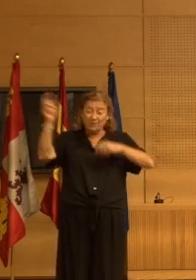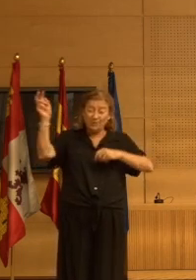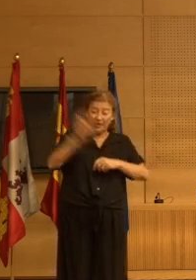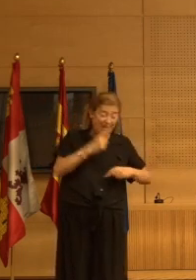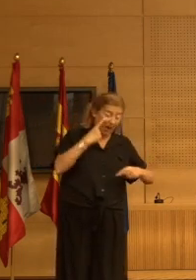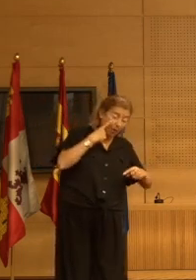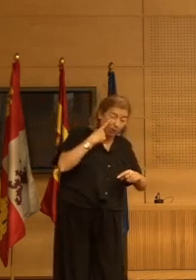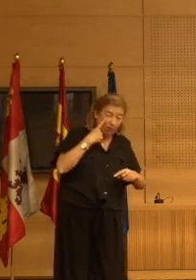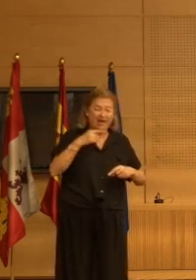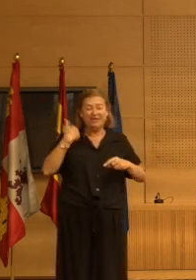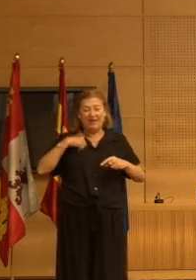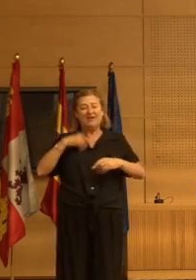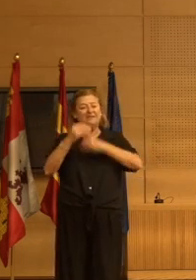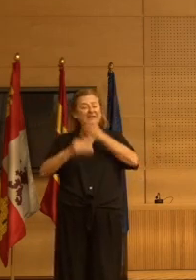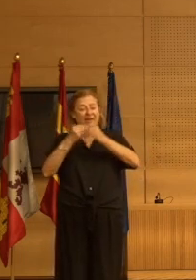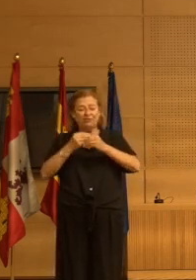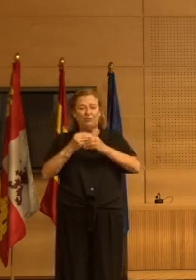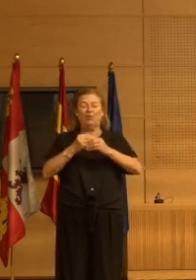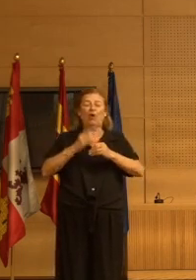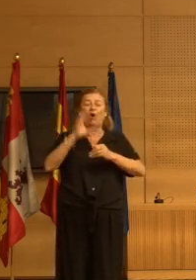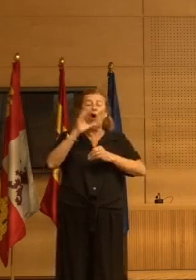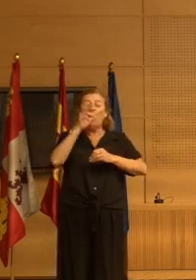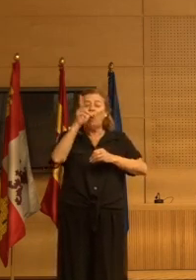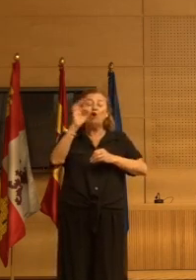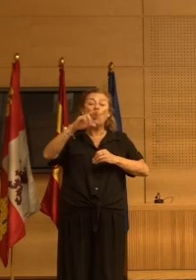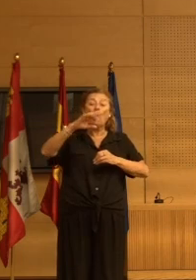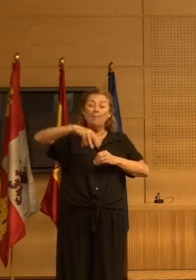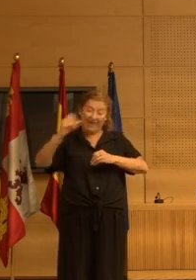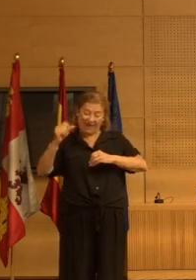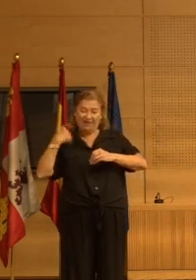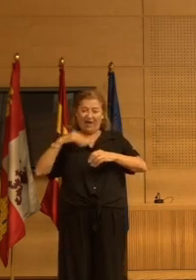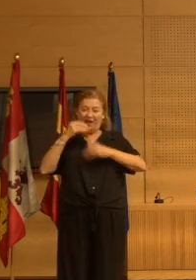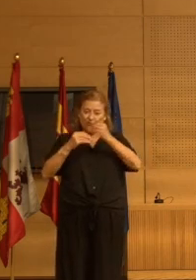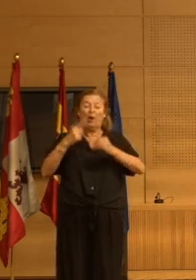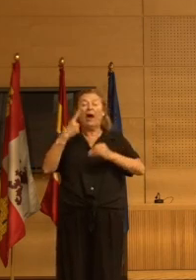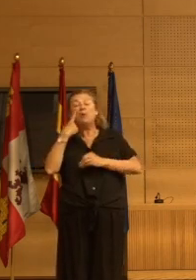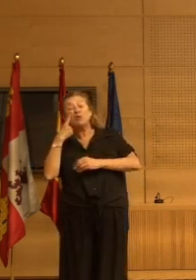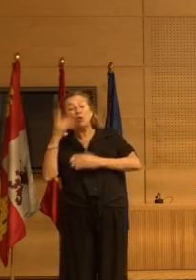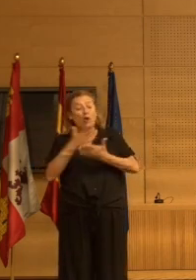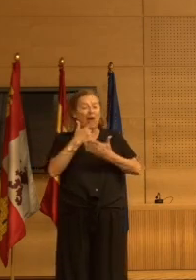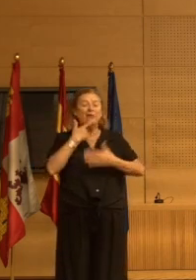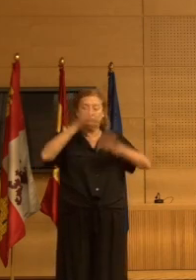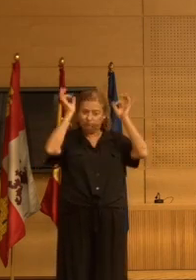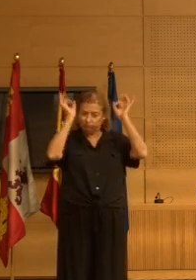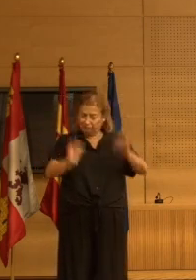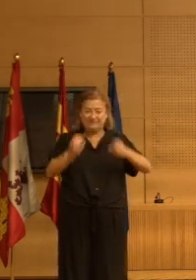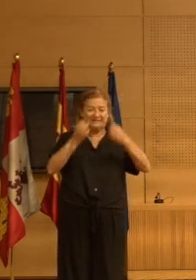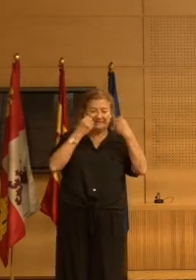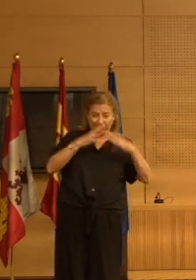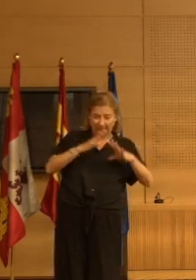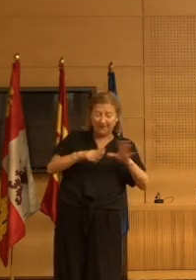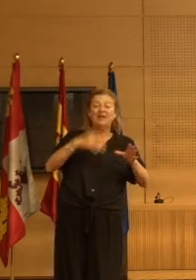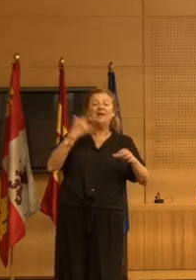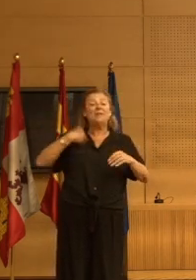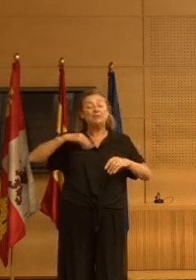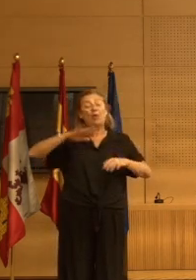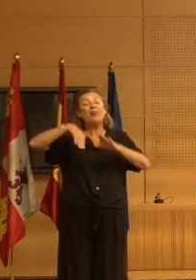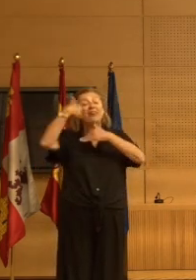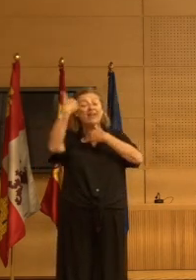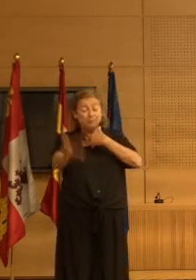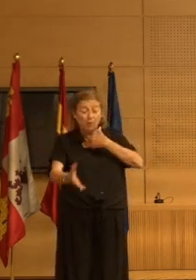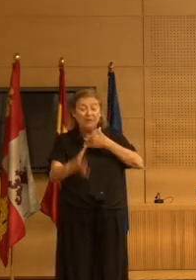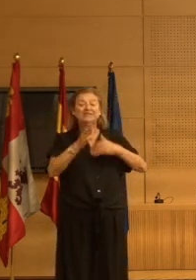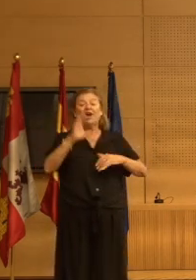los criterios CROME y las residencias han pasado la auditoría luego justo después de la formación de CROME 2.0 con estas